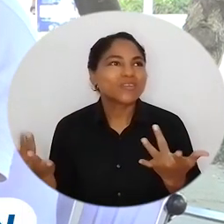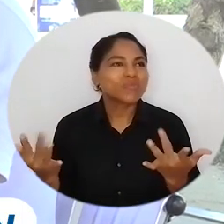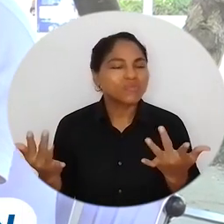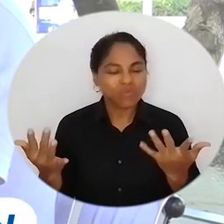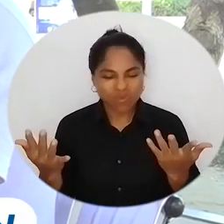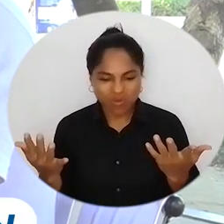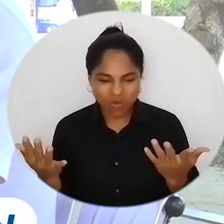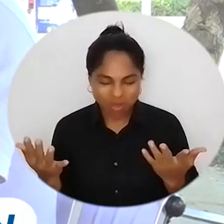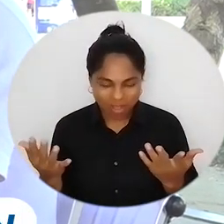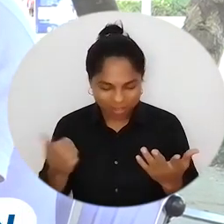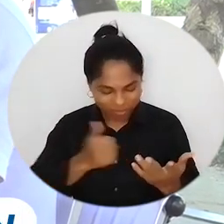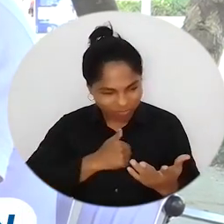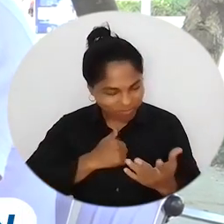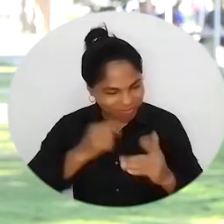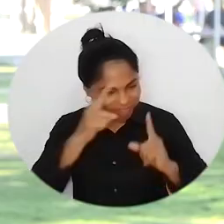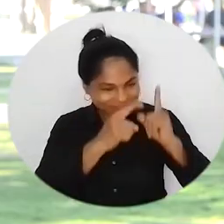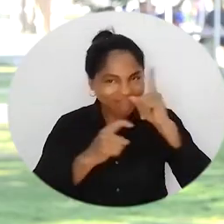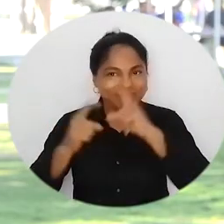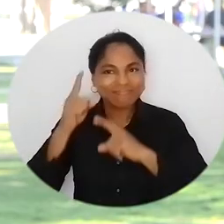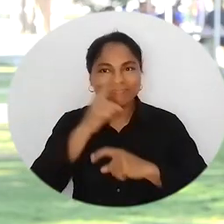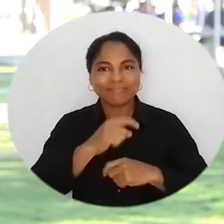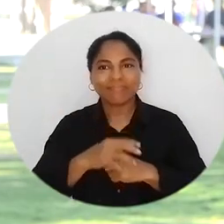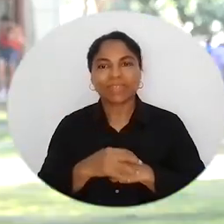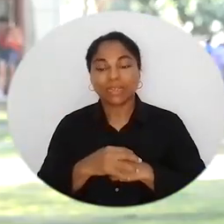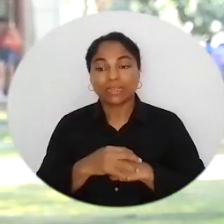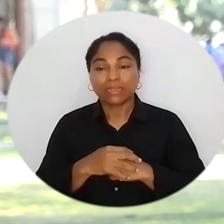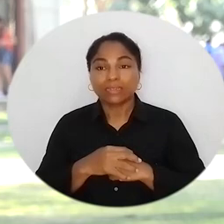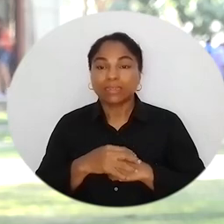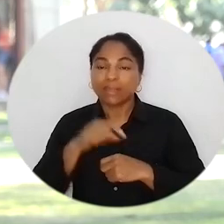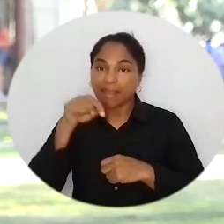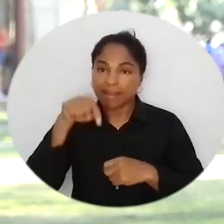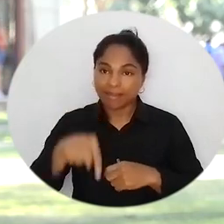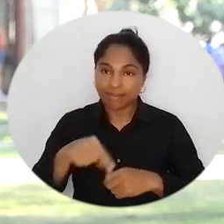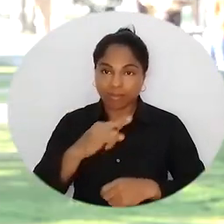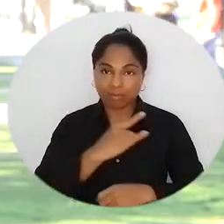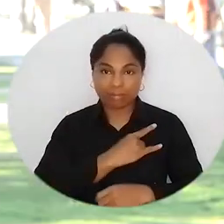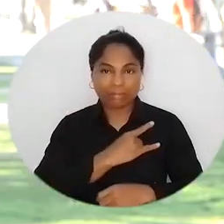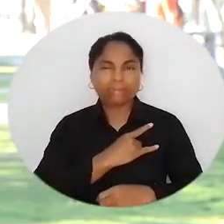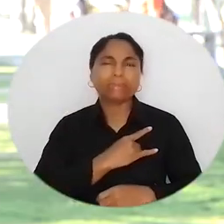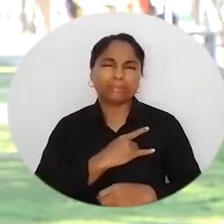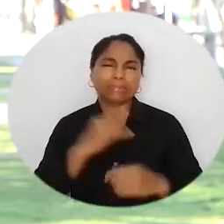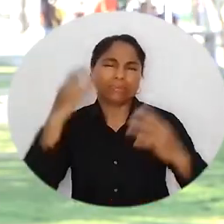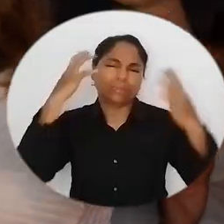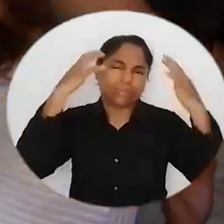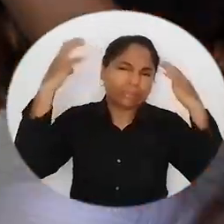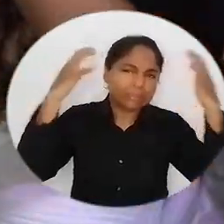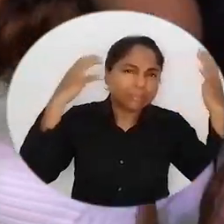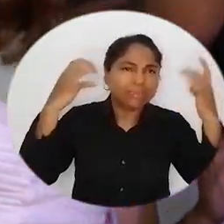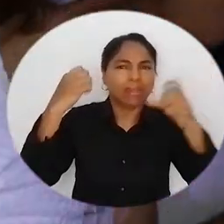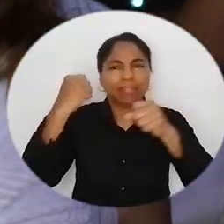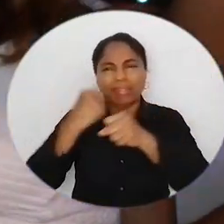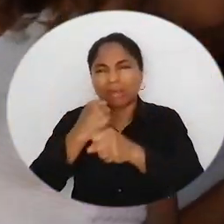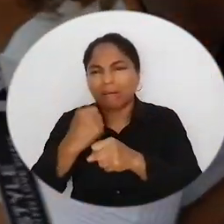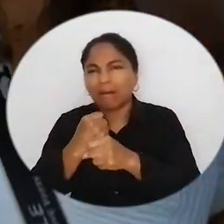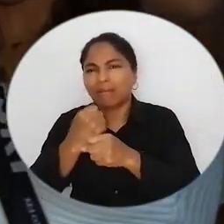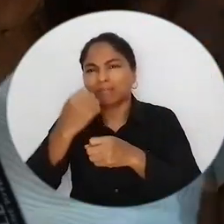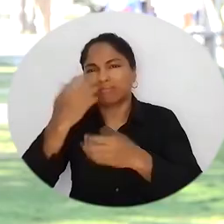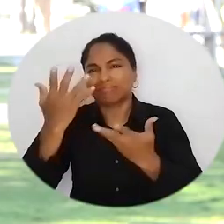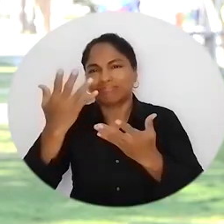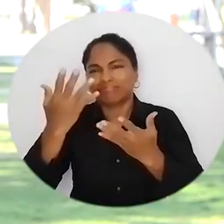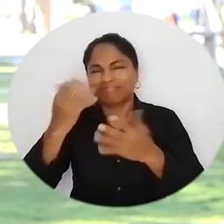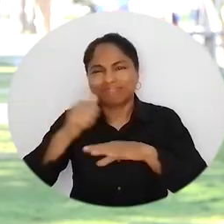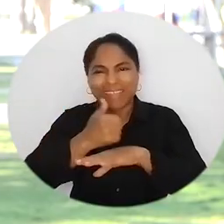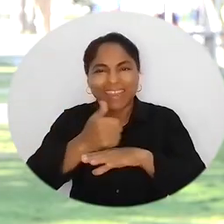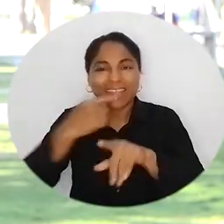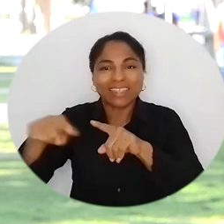decirlo así, encontrarnos con nosotros mismos. En el ámbito universitario estamos sometidos a mucho estrés por trabajo. Por ejemplo,